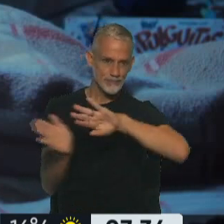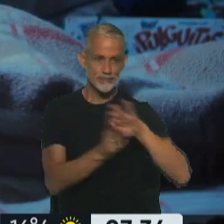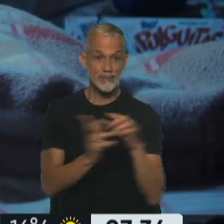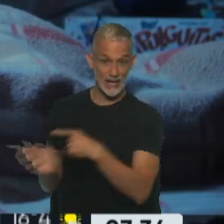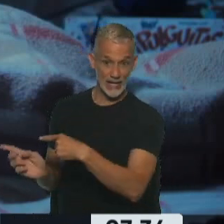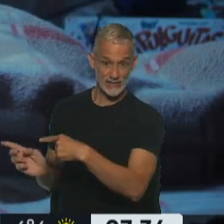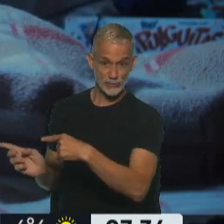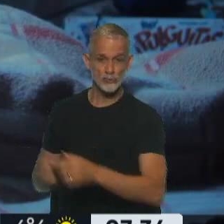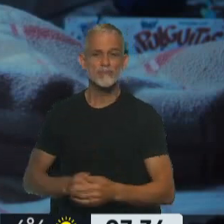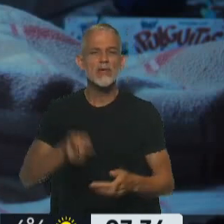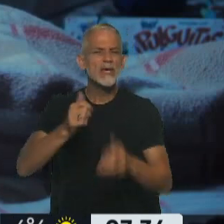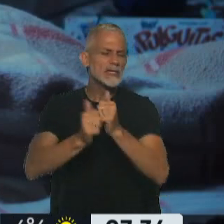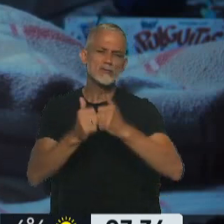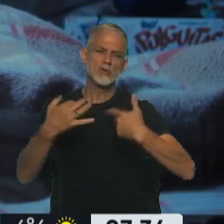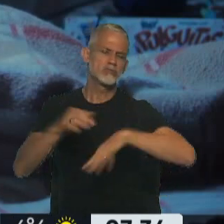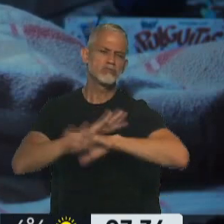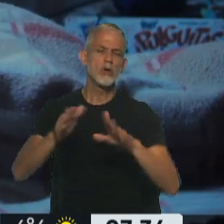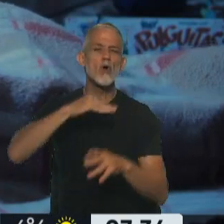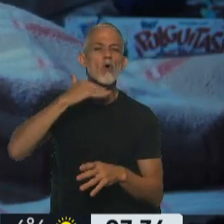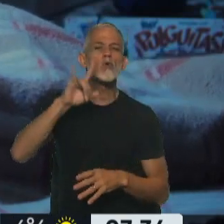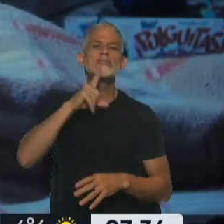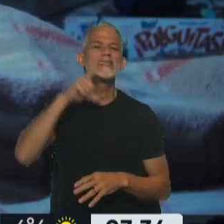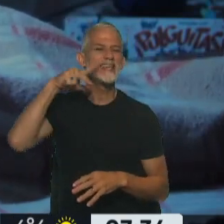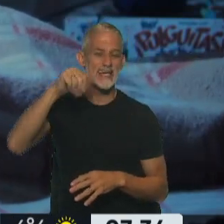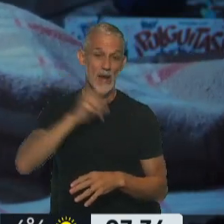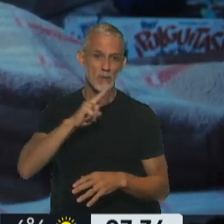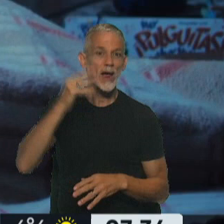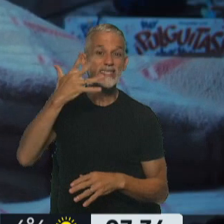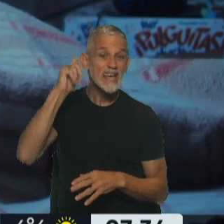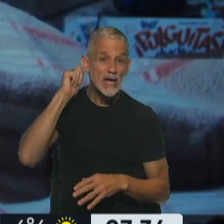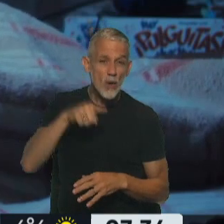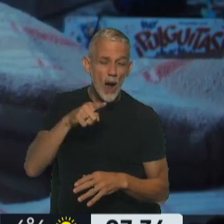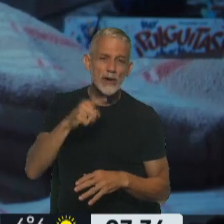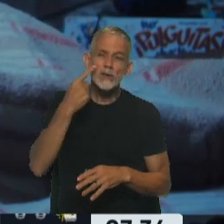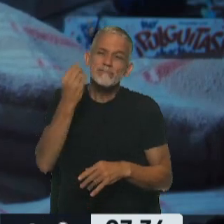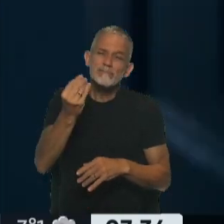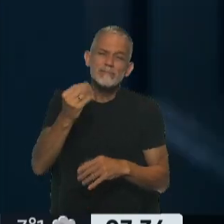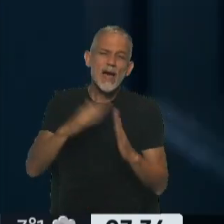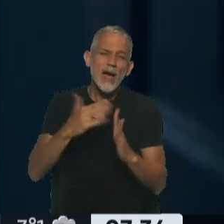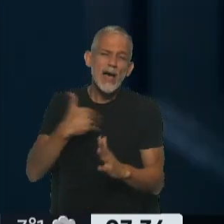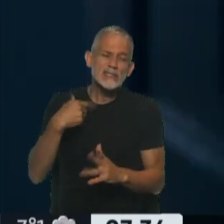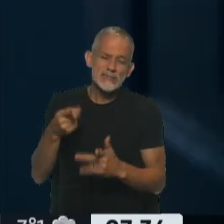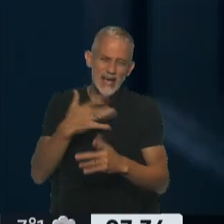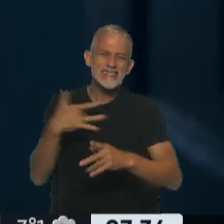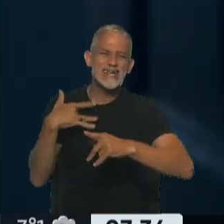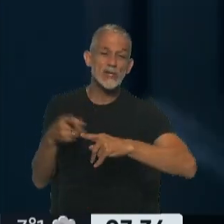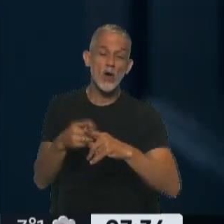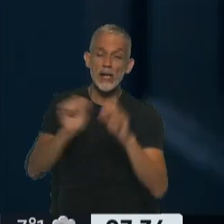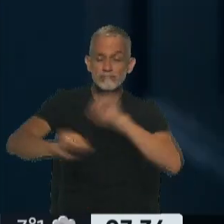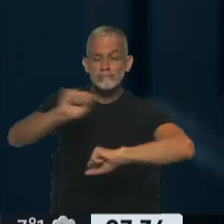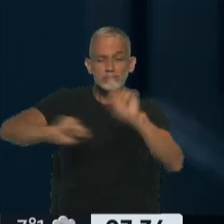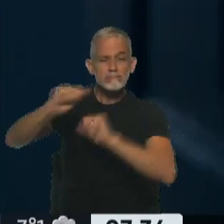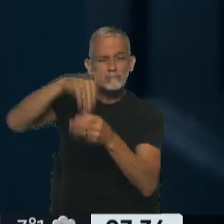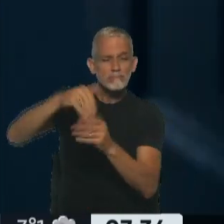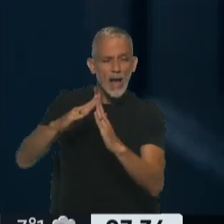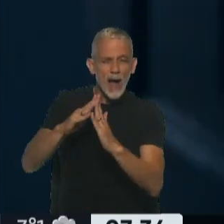Castillo, una historia increíble. Justina, desde sus 5 años, vivió en la casa de una señora. Trabajó toda su vida como empleada doméstica en